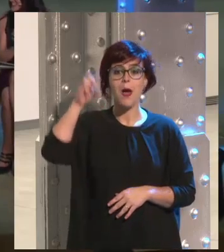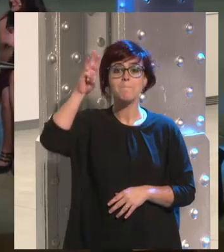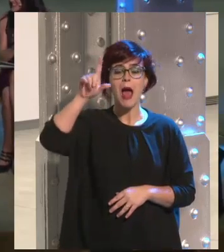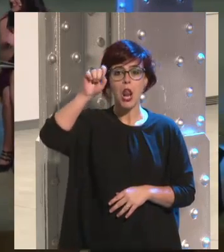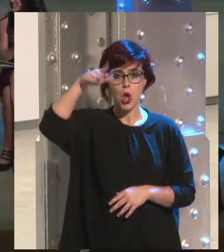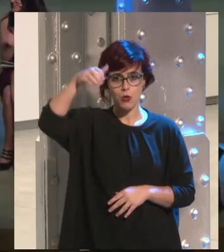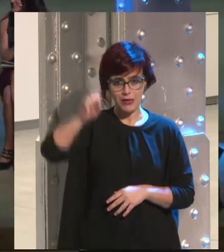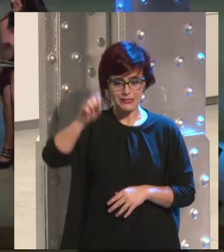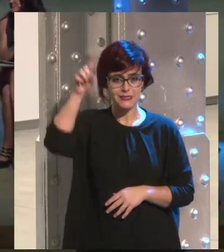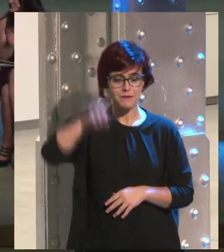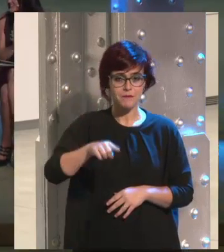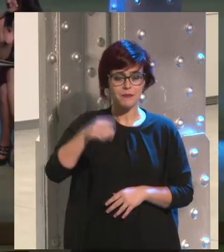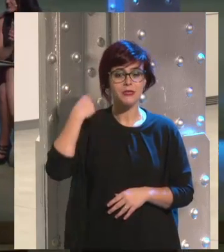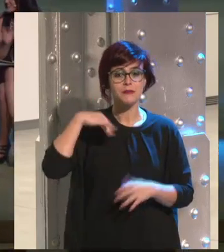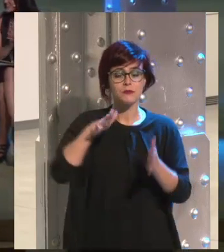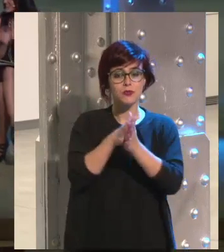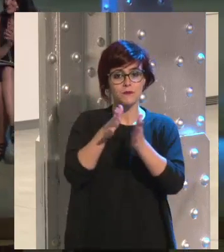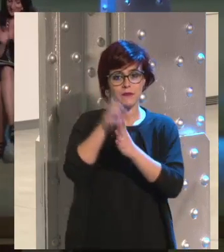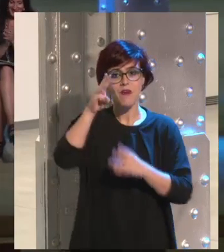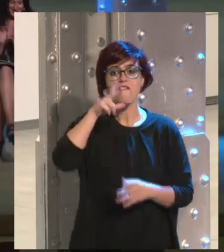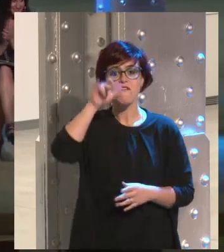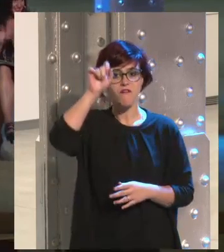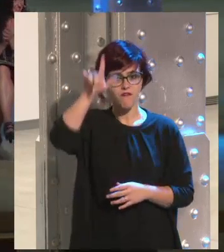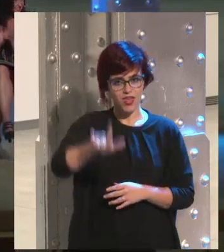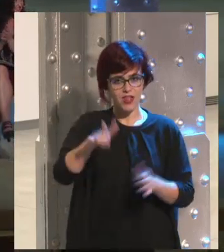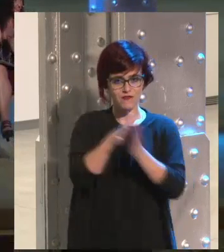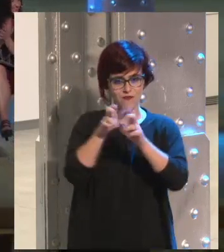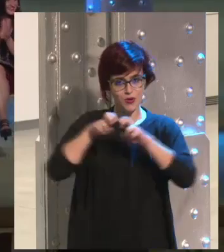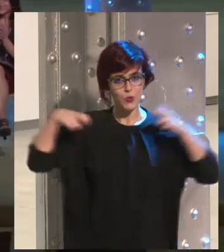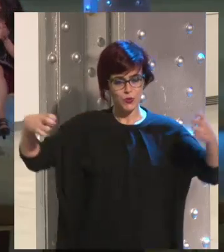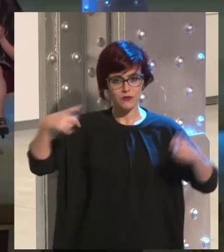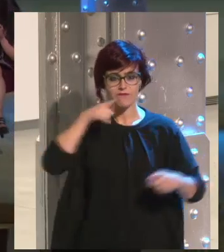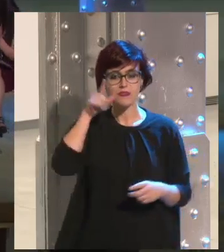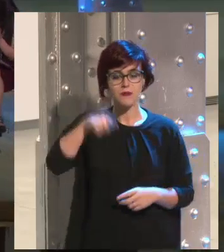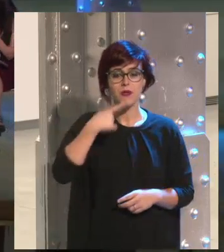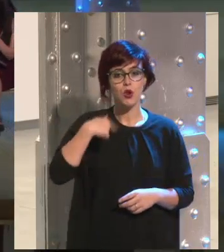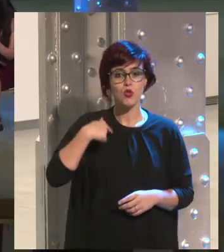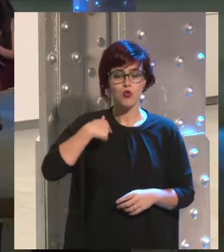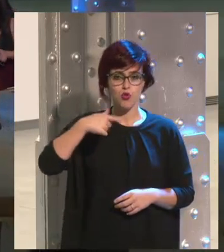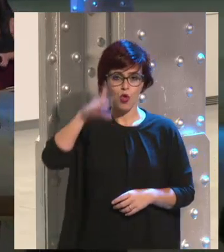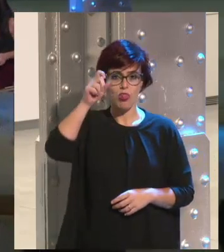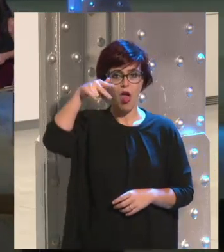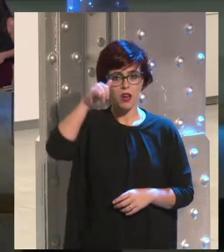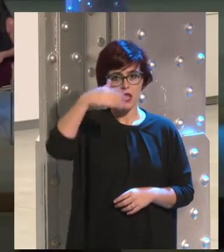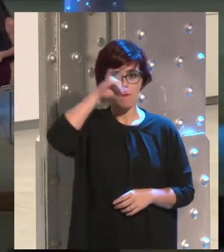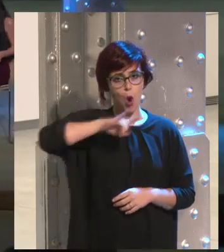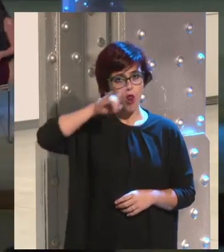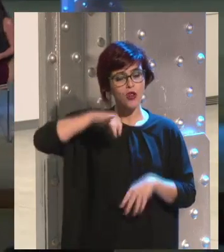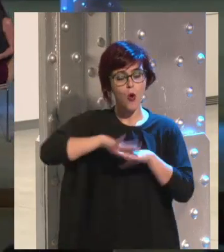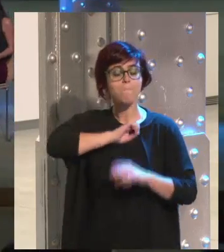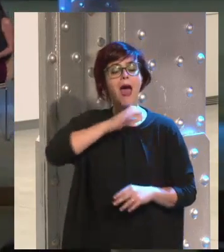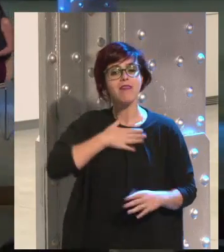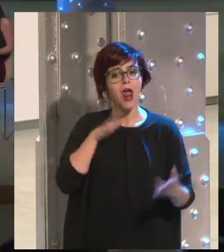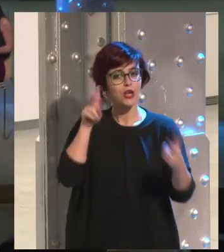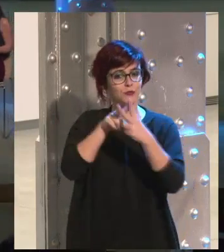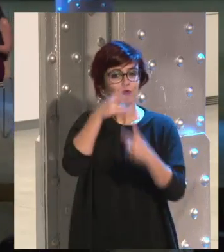María del Carmen García Galera y Felipe González yo soy Dani Moreno mañana os espero en anda ya en los 40 gracias por